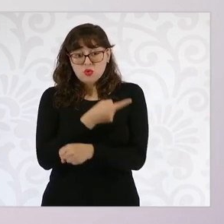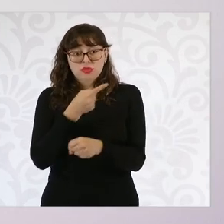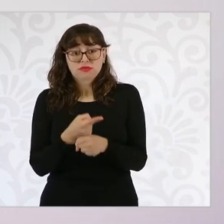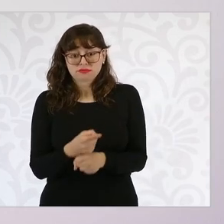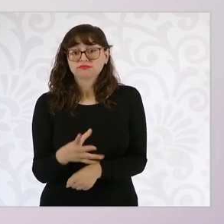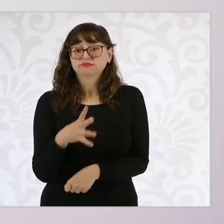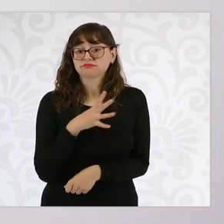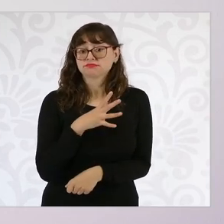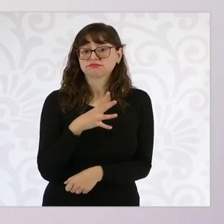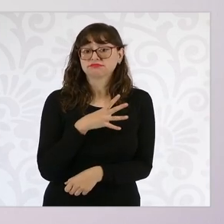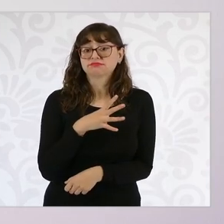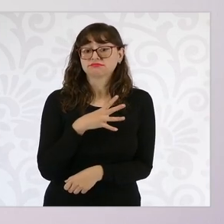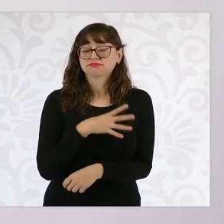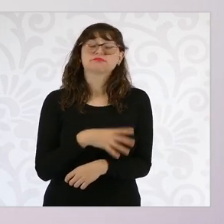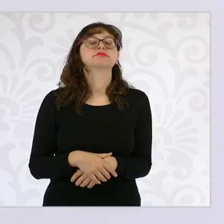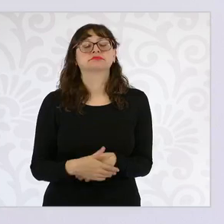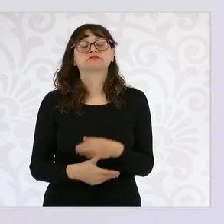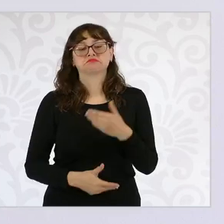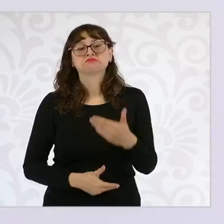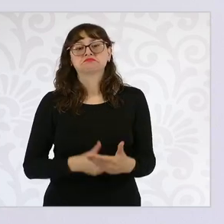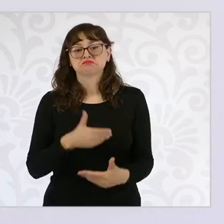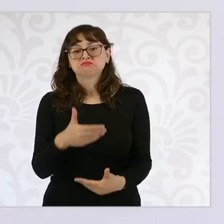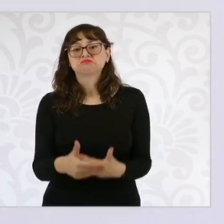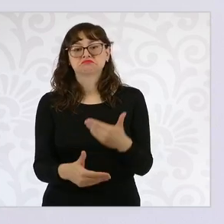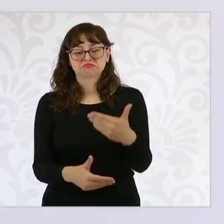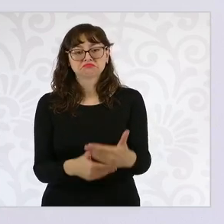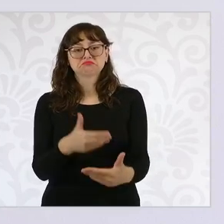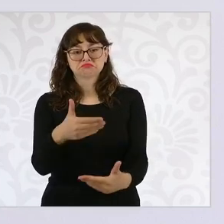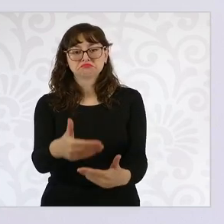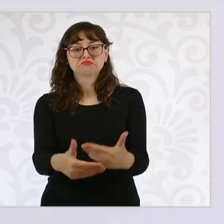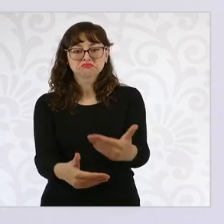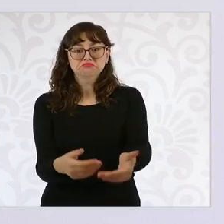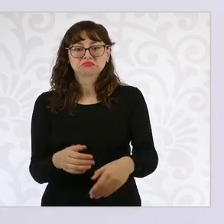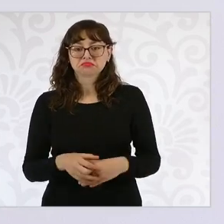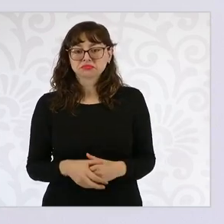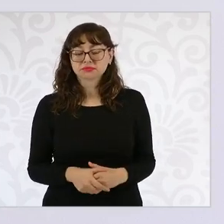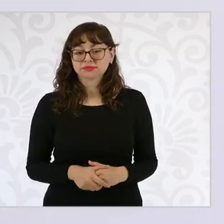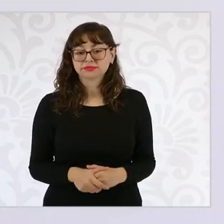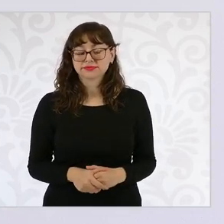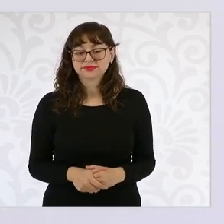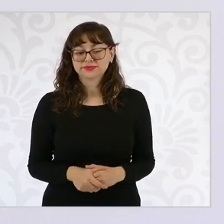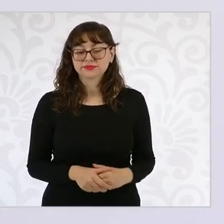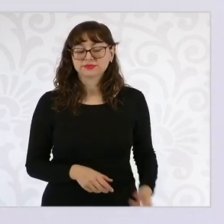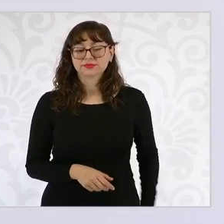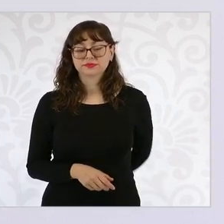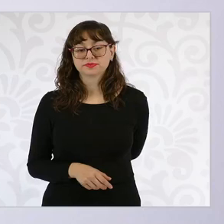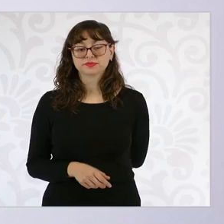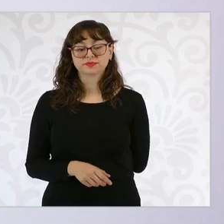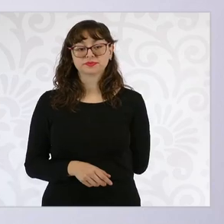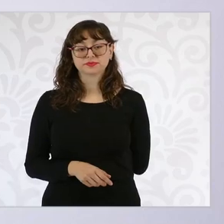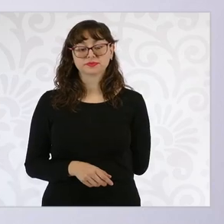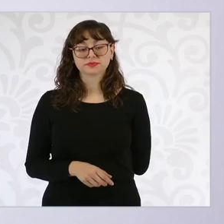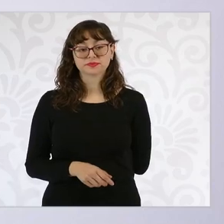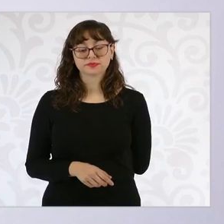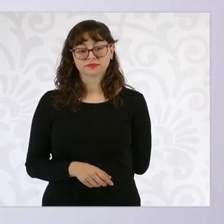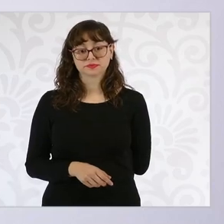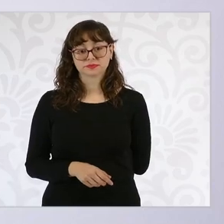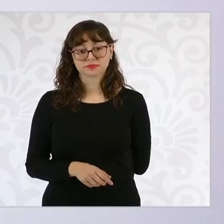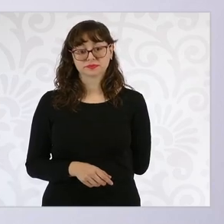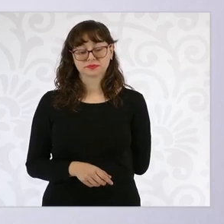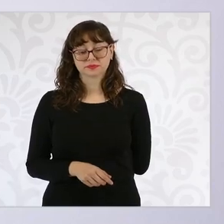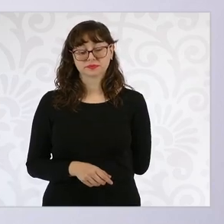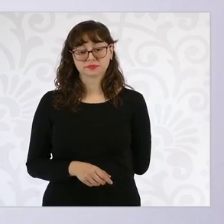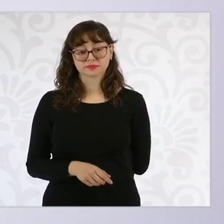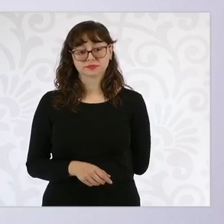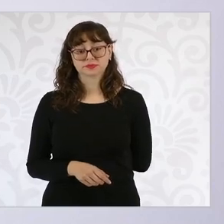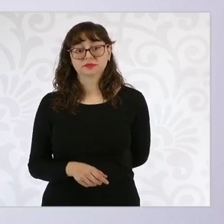que va a dar resultados. Como lo he planteado, no es de un día a otro. Ya